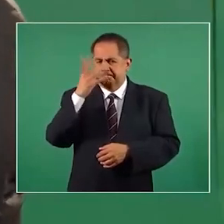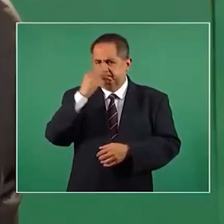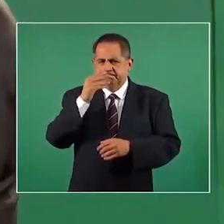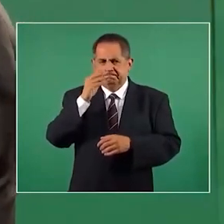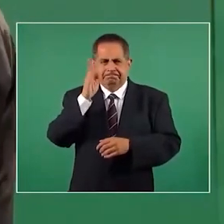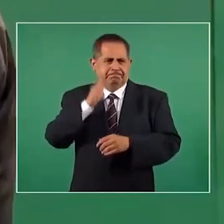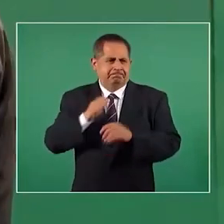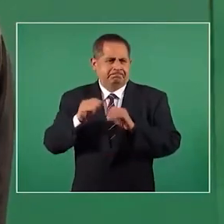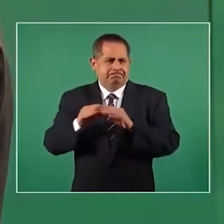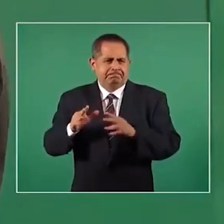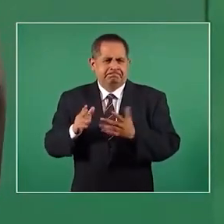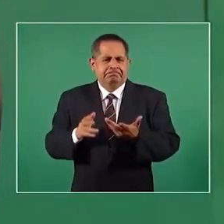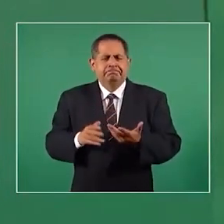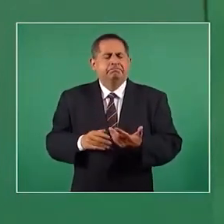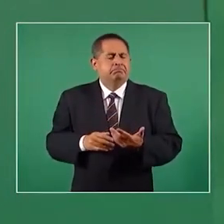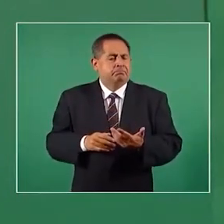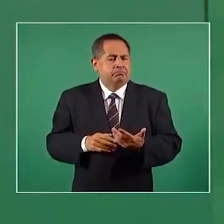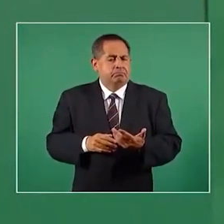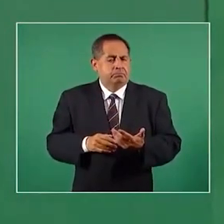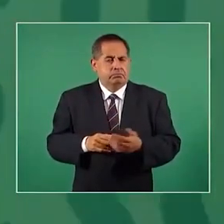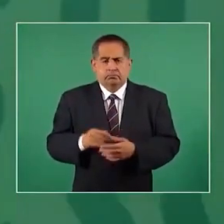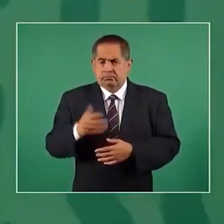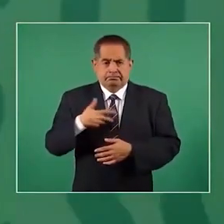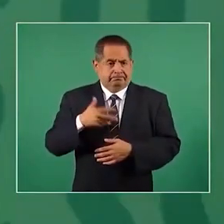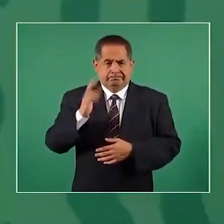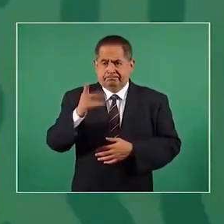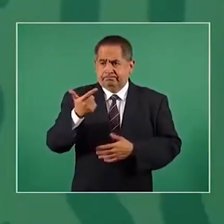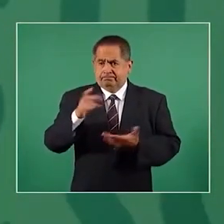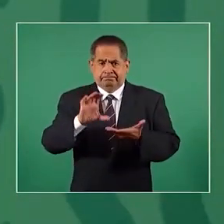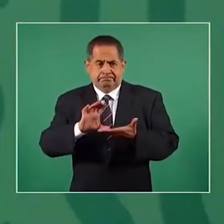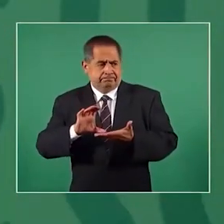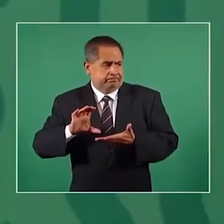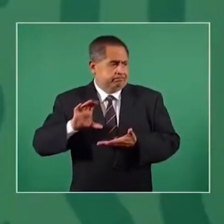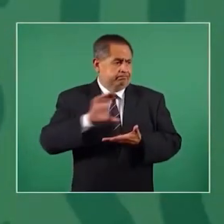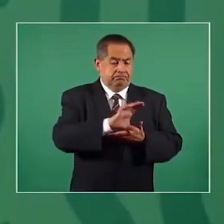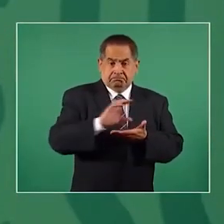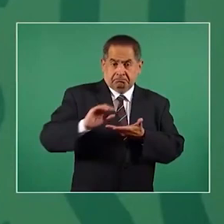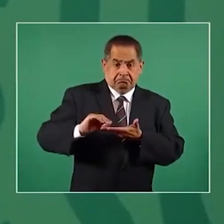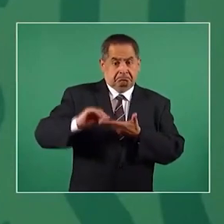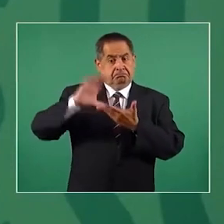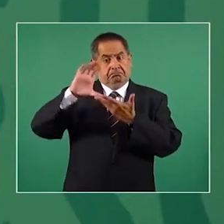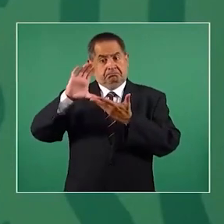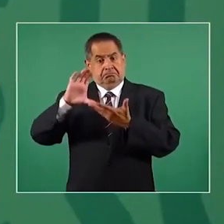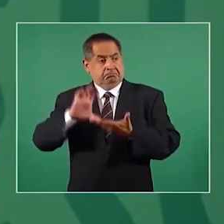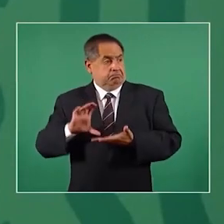ya no se da el dinero que se les entregaba